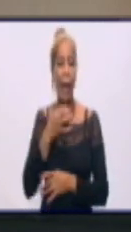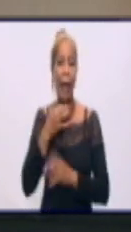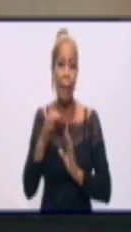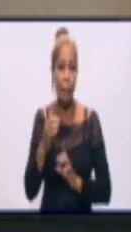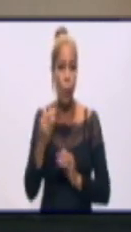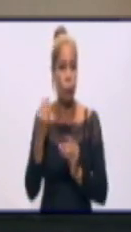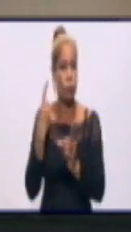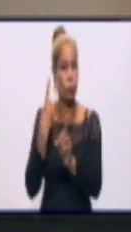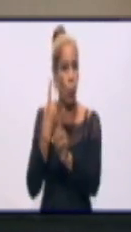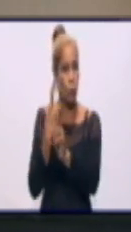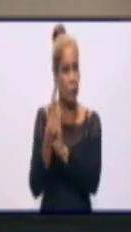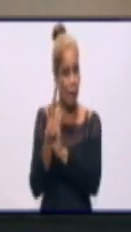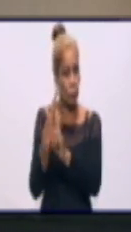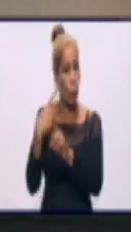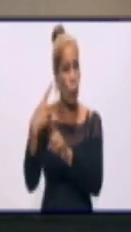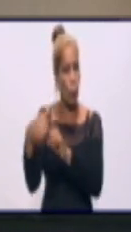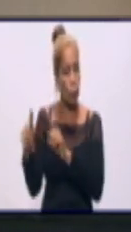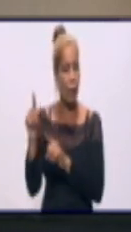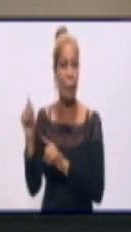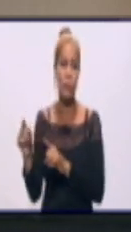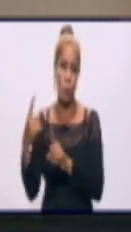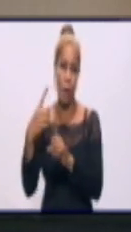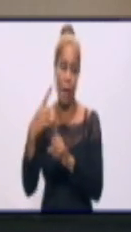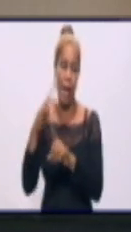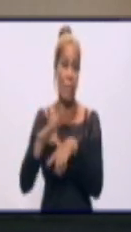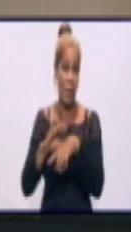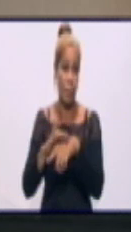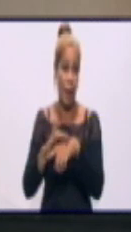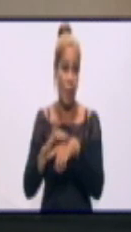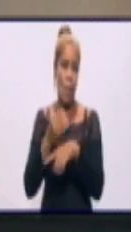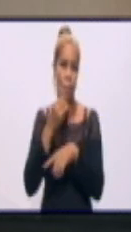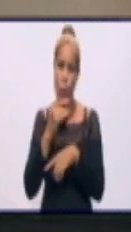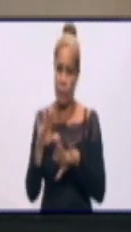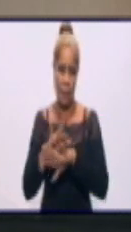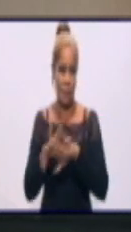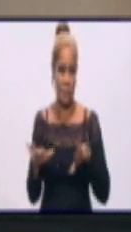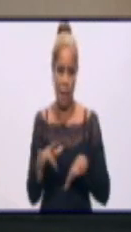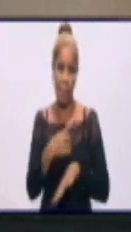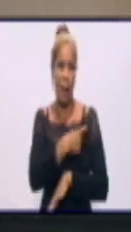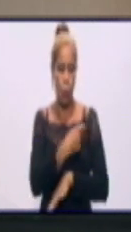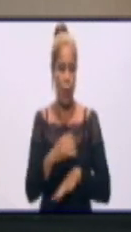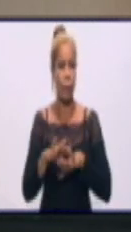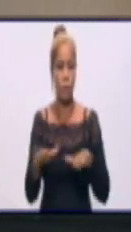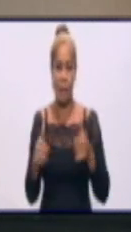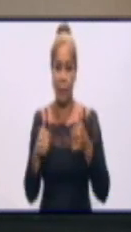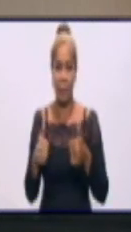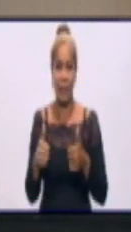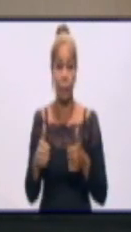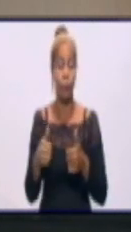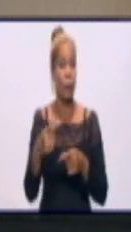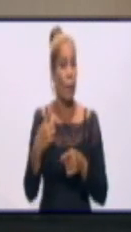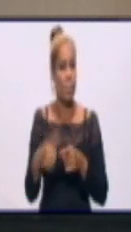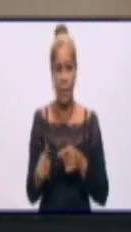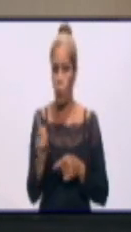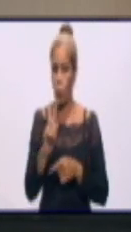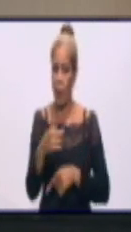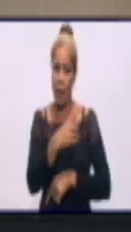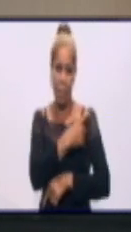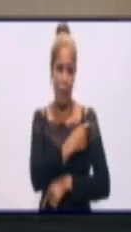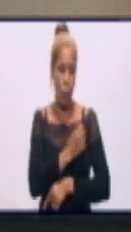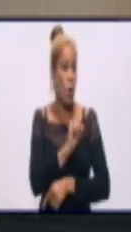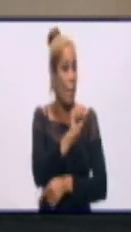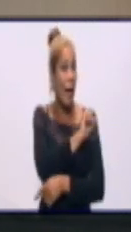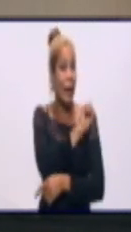criticidad, no llegue a la gravedad. Pero no es la solución que hoy tiene el país para lograr la alta